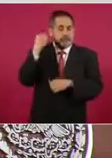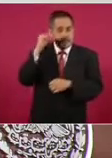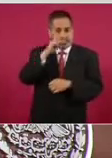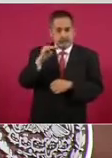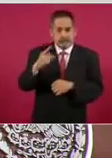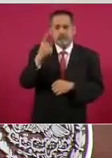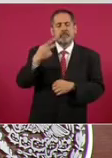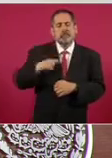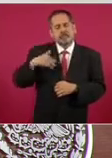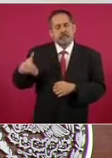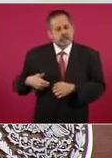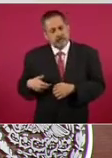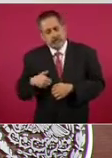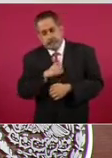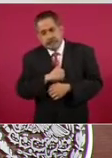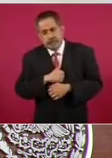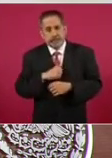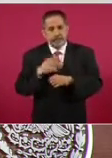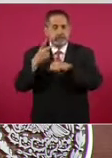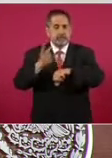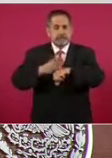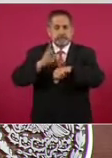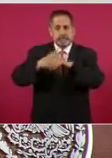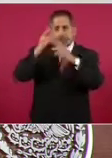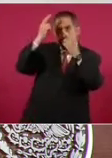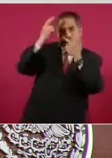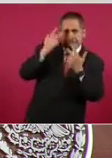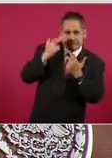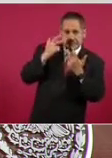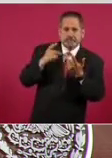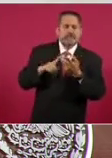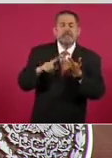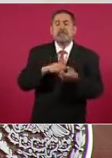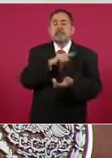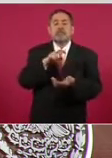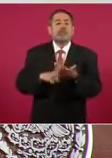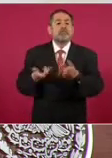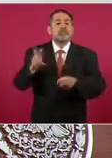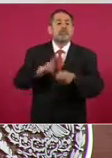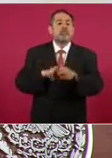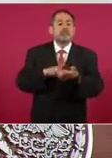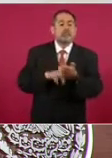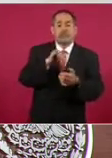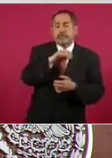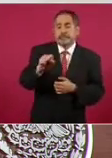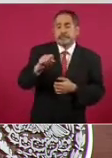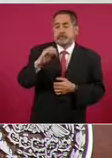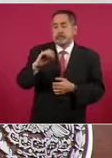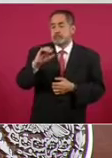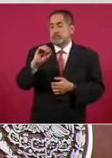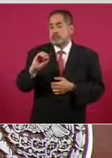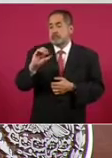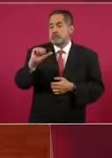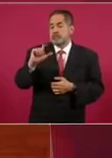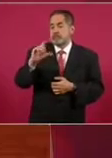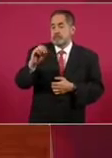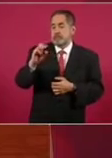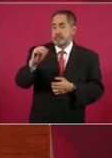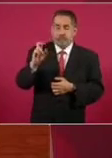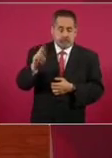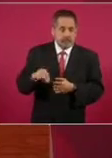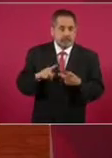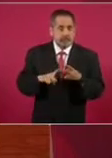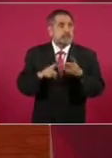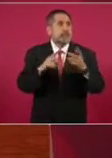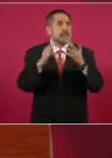lesionado por caída de vidrio en un hospital rural del IMSS en Cualcomán, un colapso en fachadas de